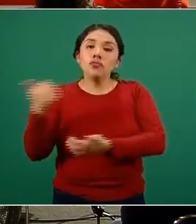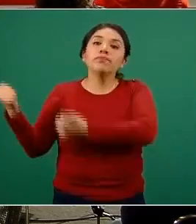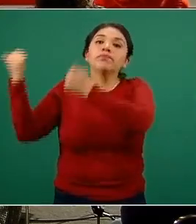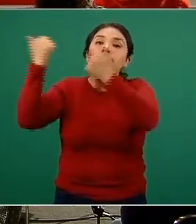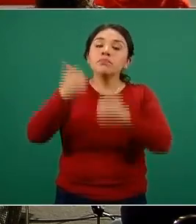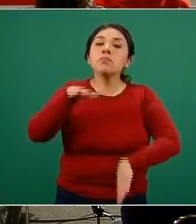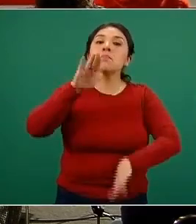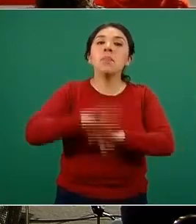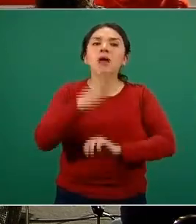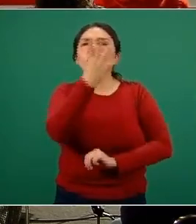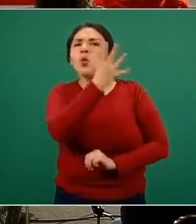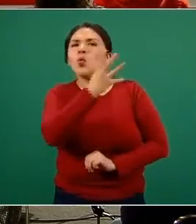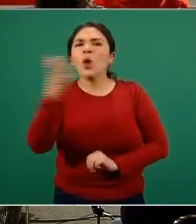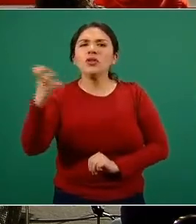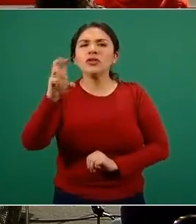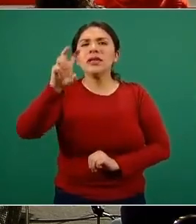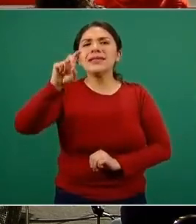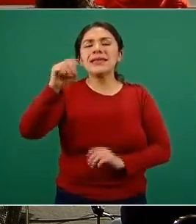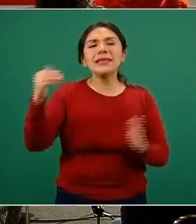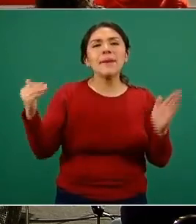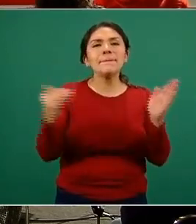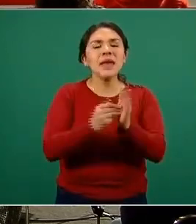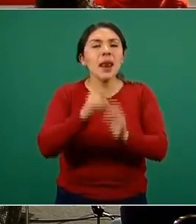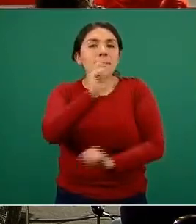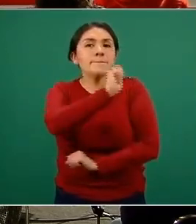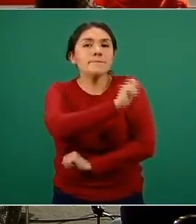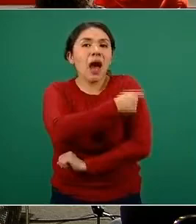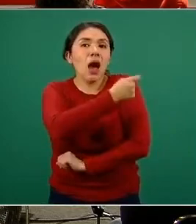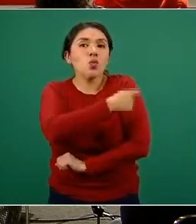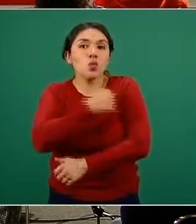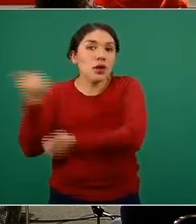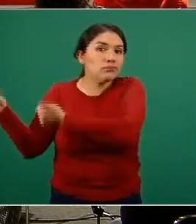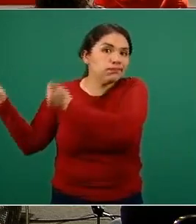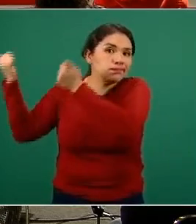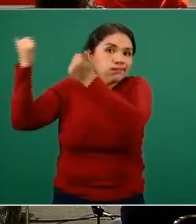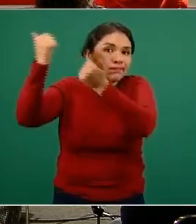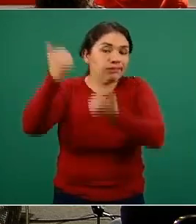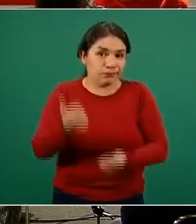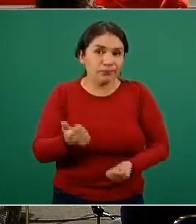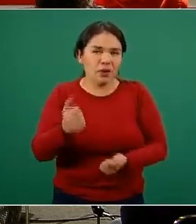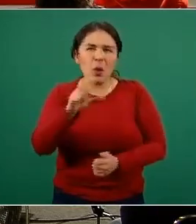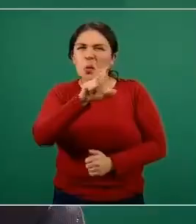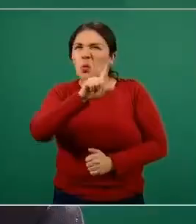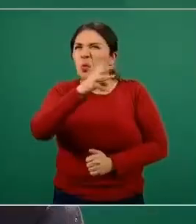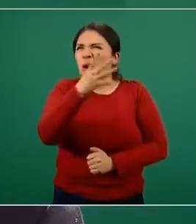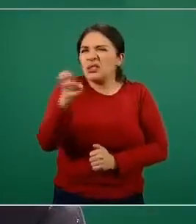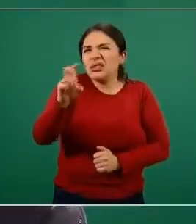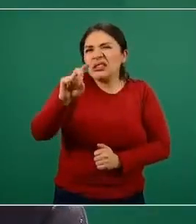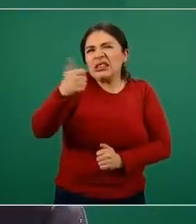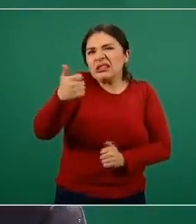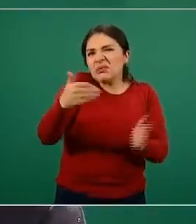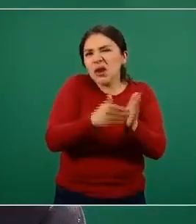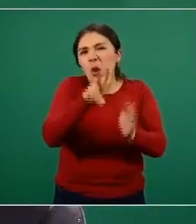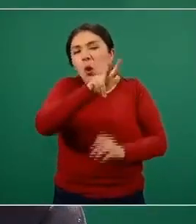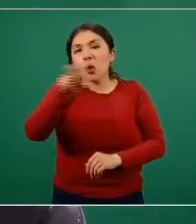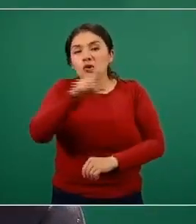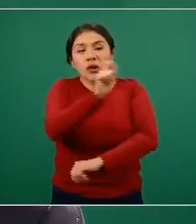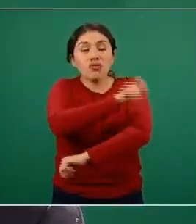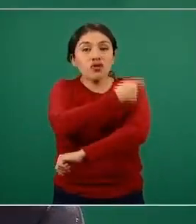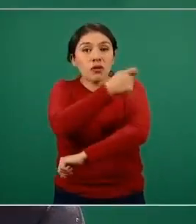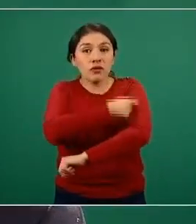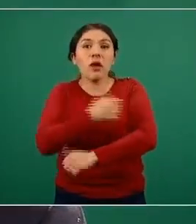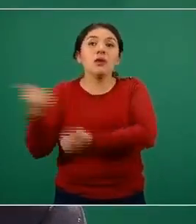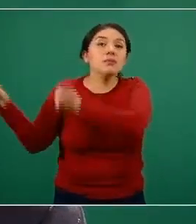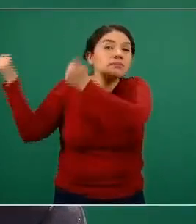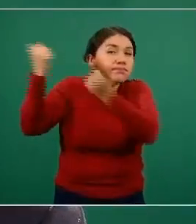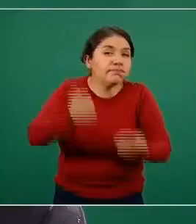un poco más de 430 mil dosis, 436 mil 800 dosis, en cada uno de los